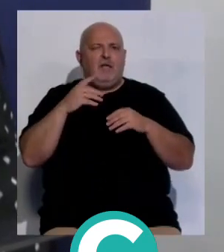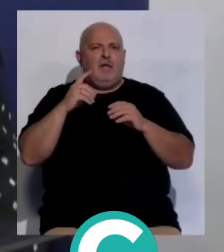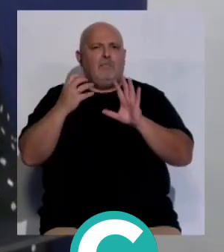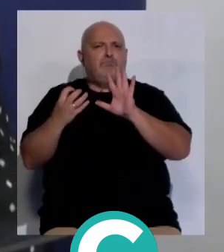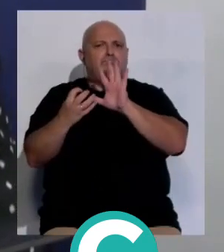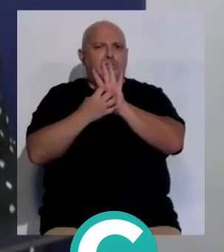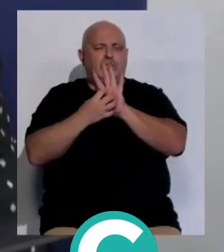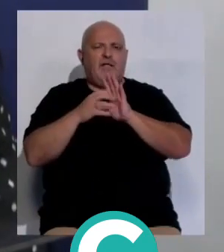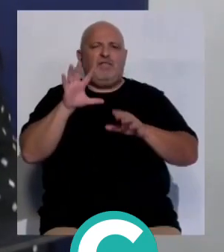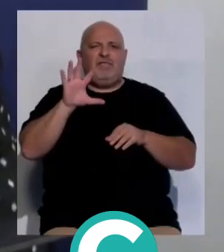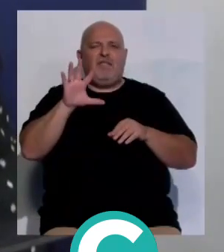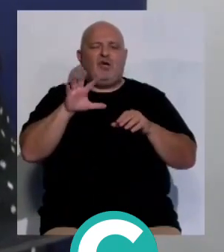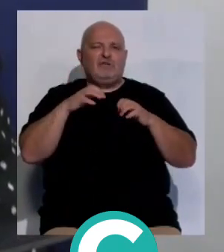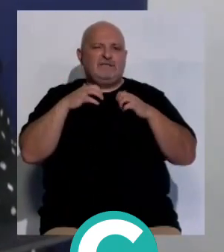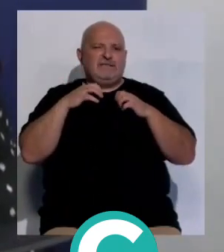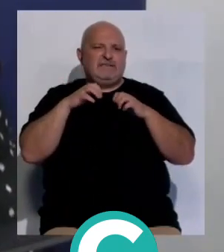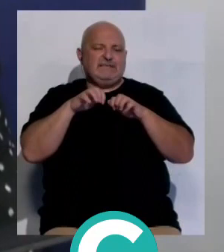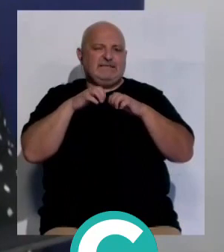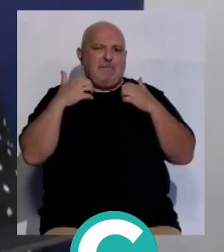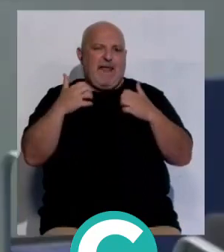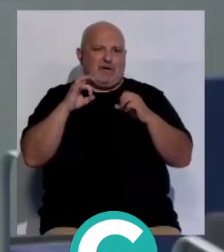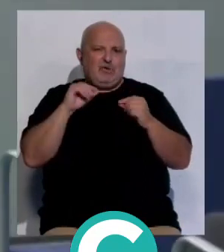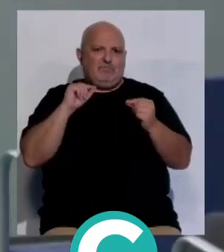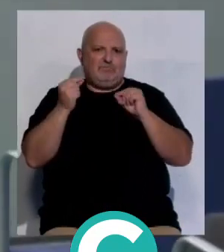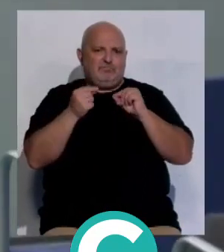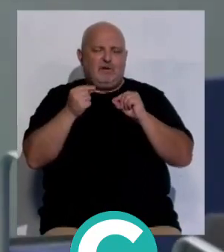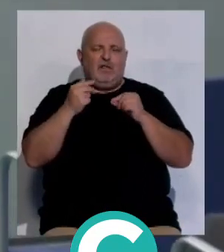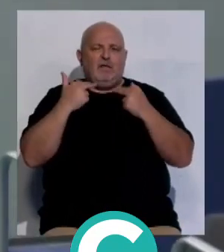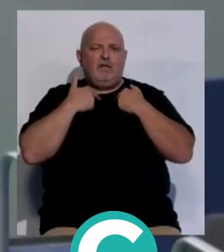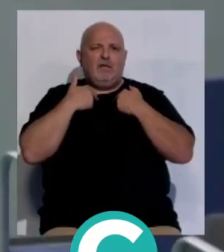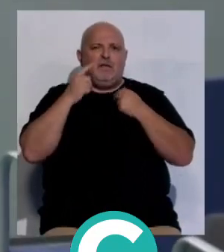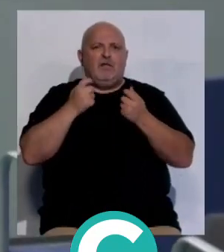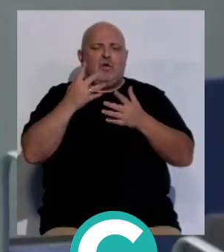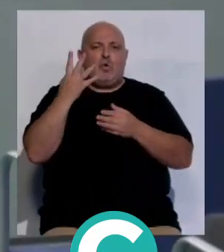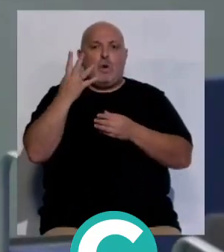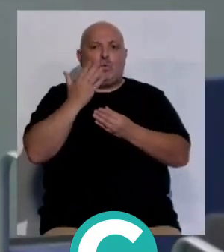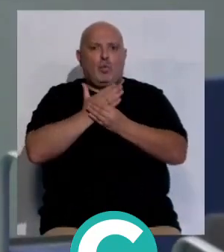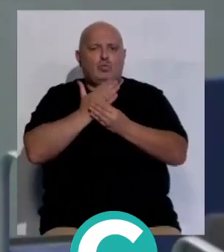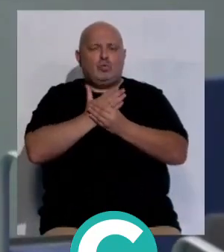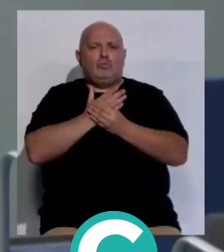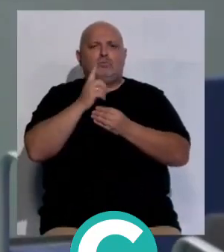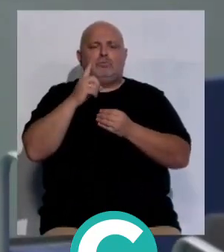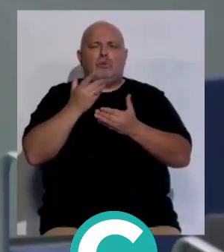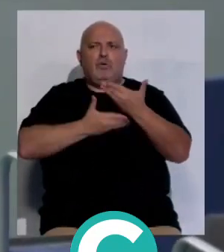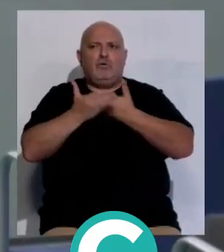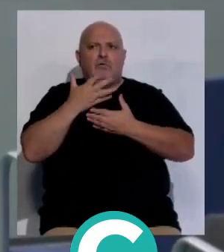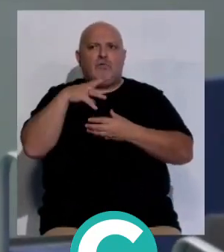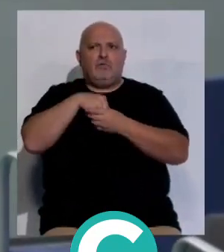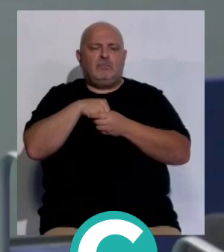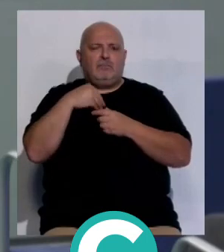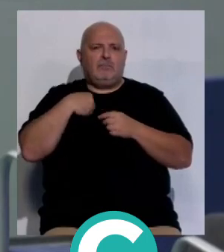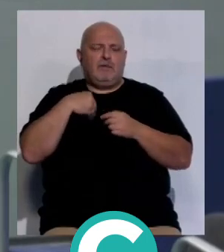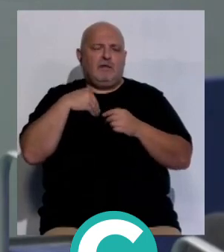patrocina este año cinco seminarios de los cursos de verano. Desde Diputación, un total de cuatro cursos cuentan con la colaboración